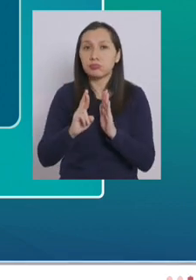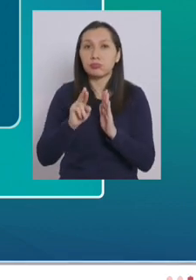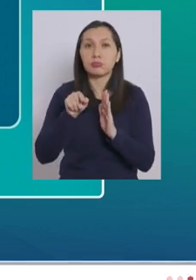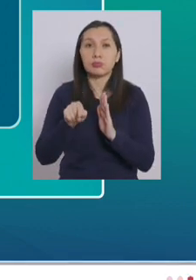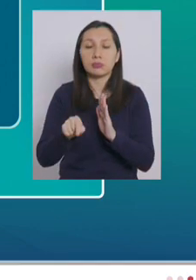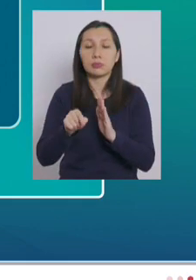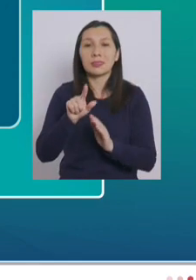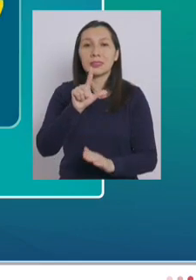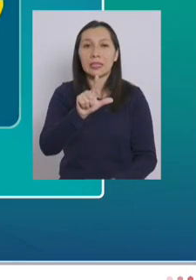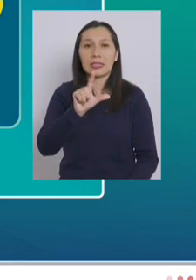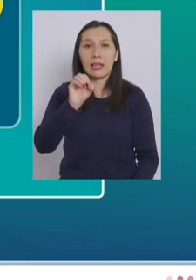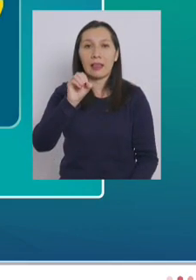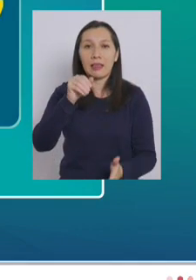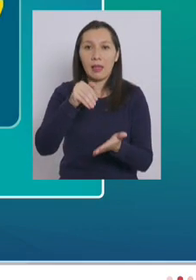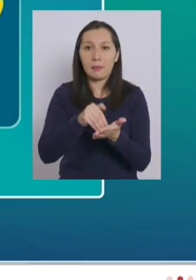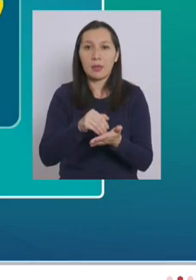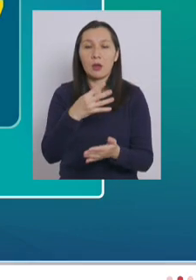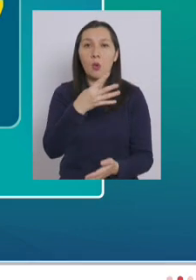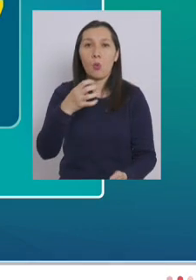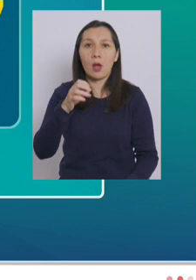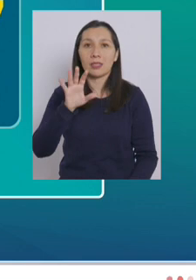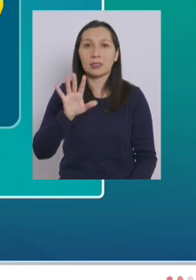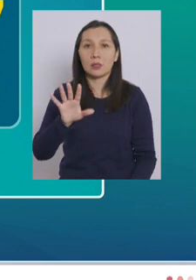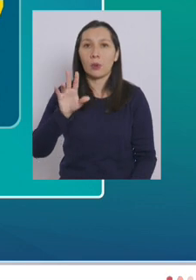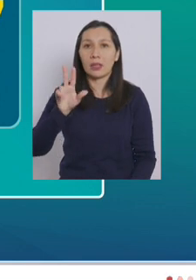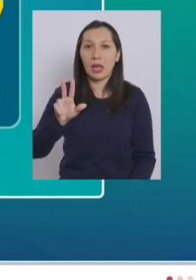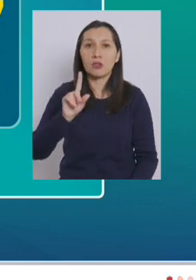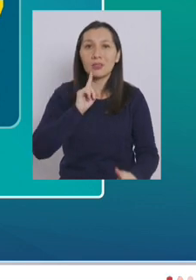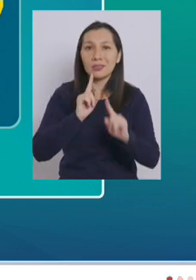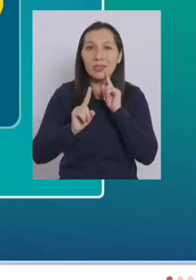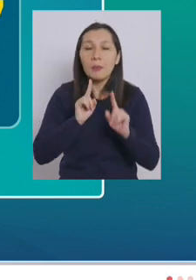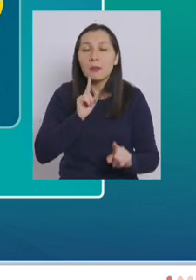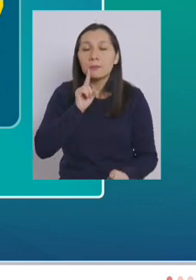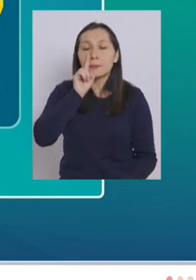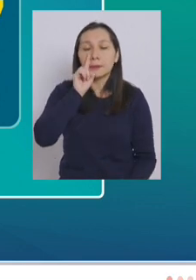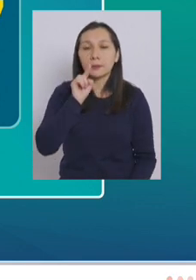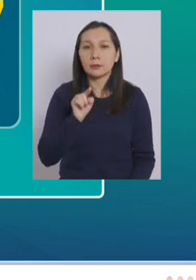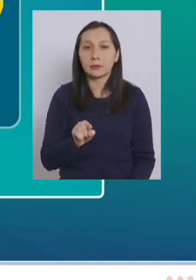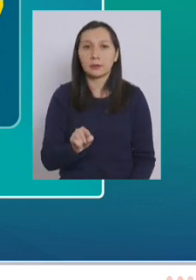de 70.458 exámenes.